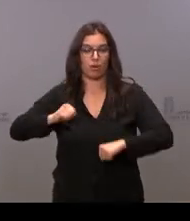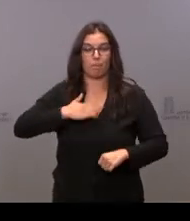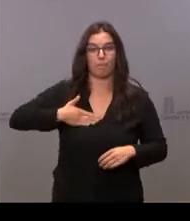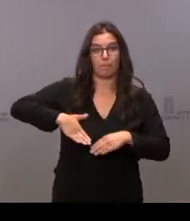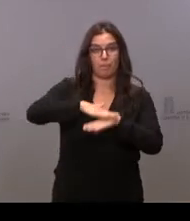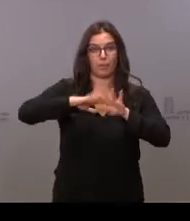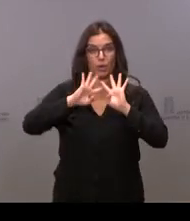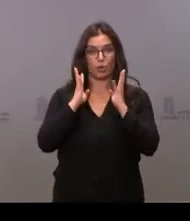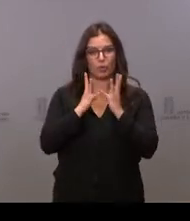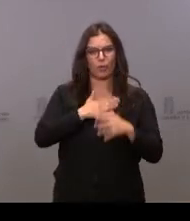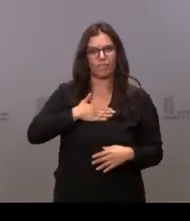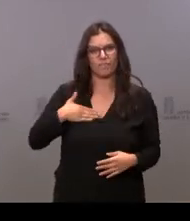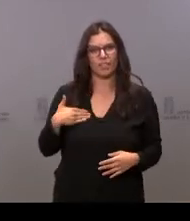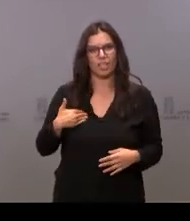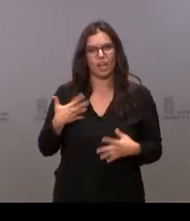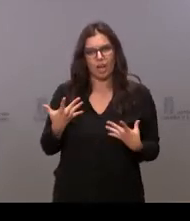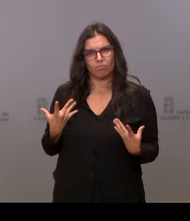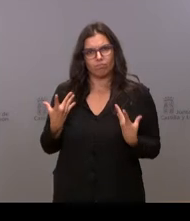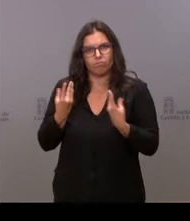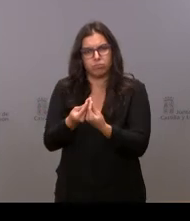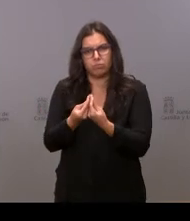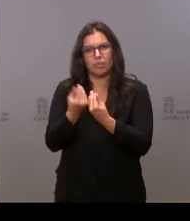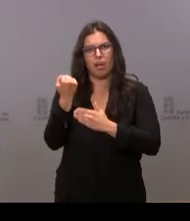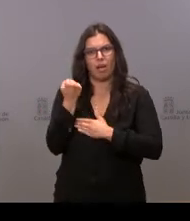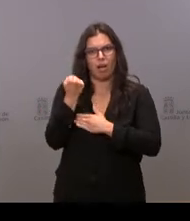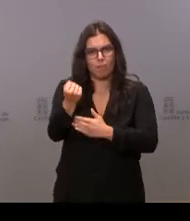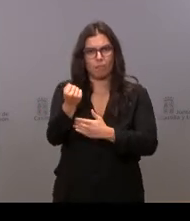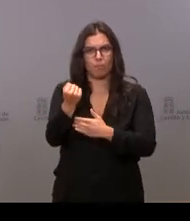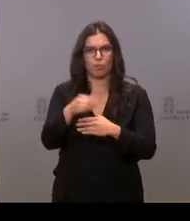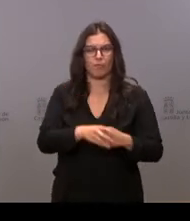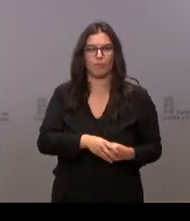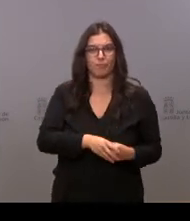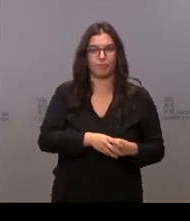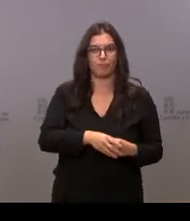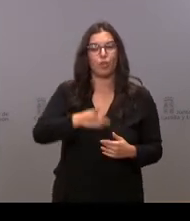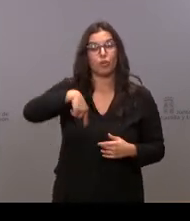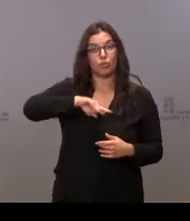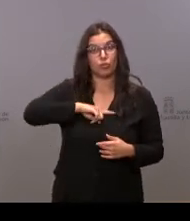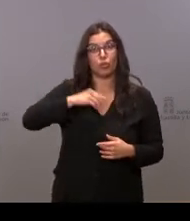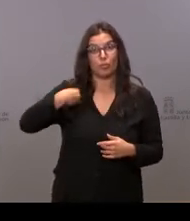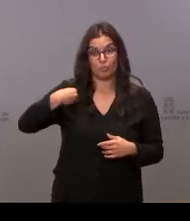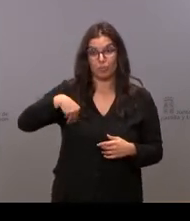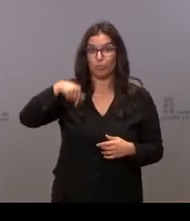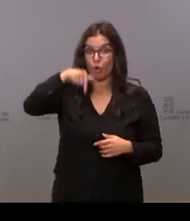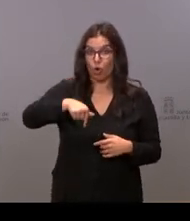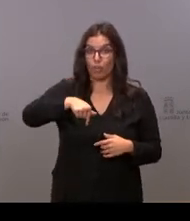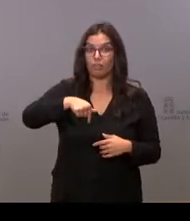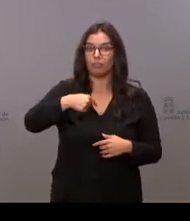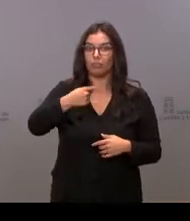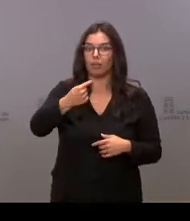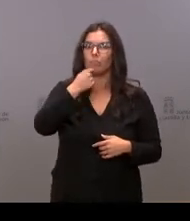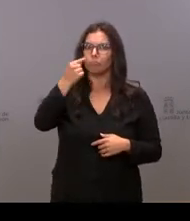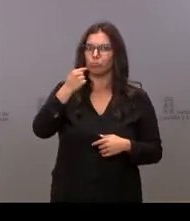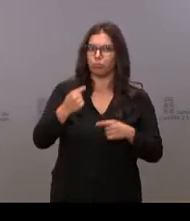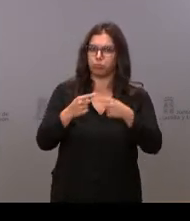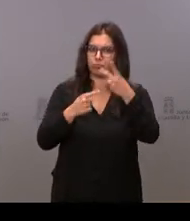quiere estar con vosotros, está con vosotros. Hemos tomado buena nota de lo que nos habéis dicho, de lo que nos